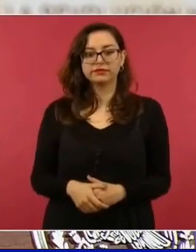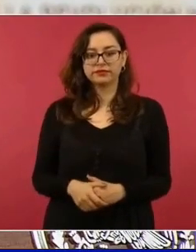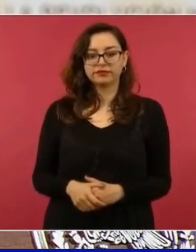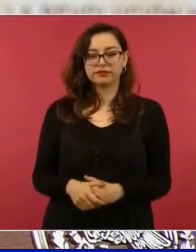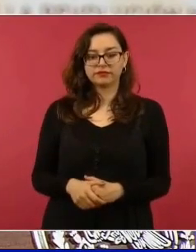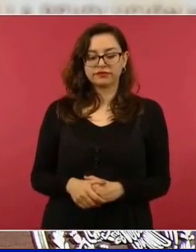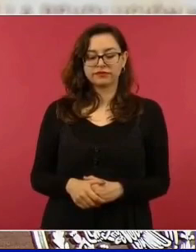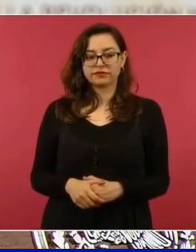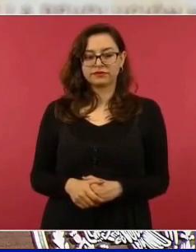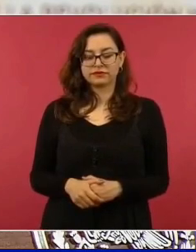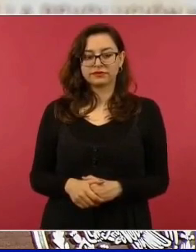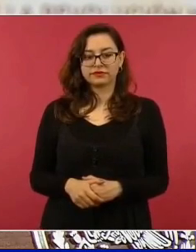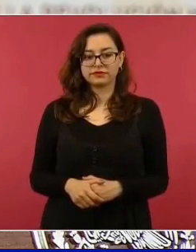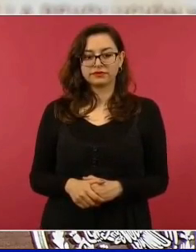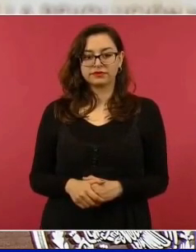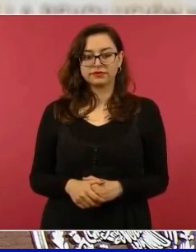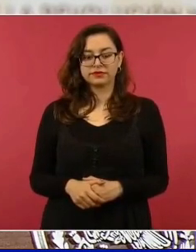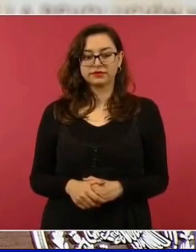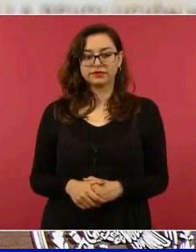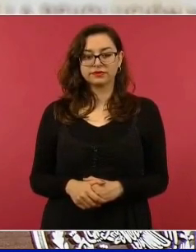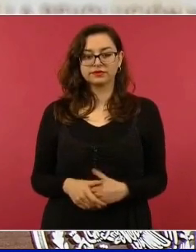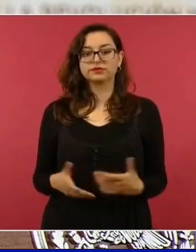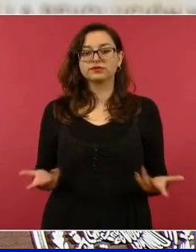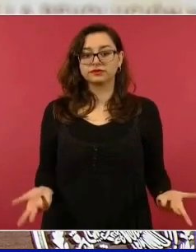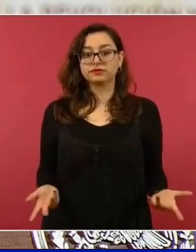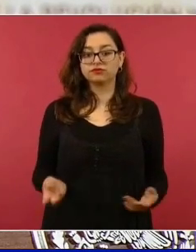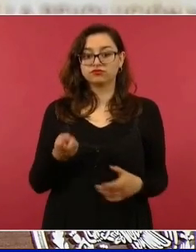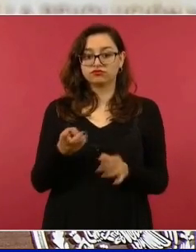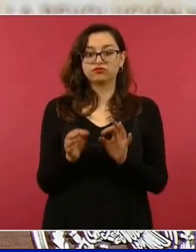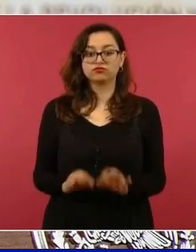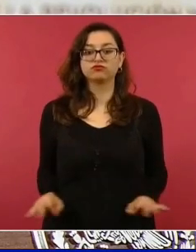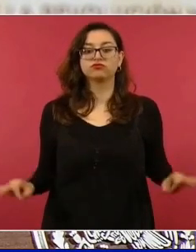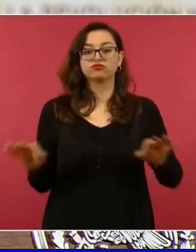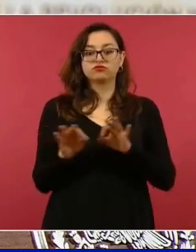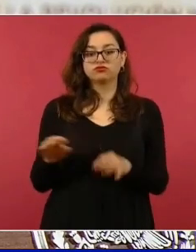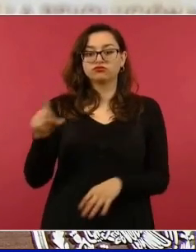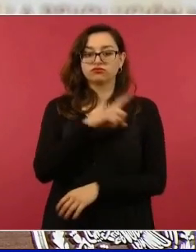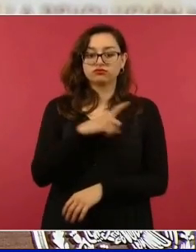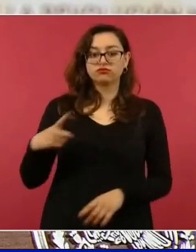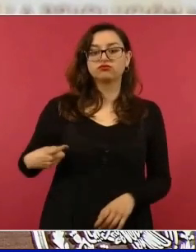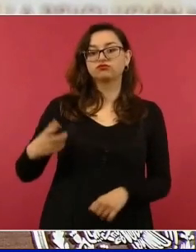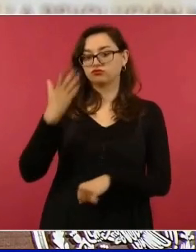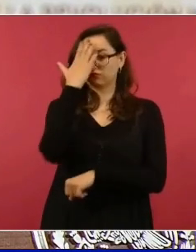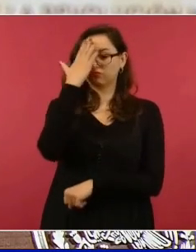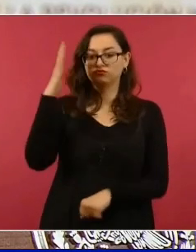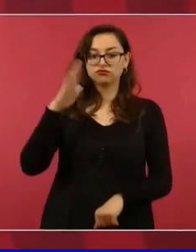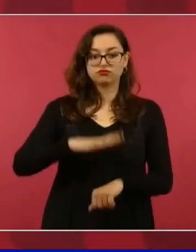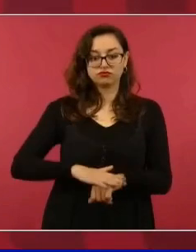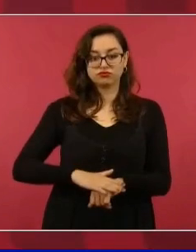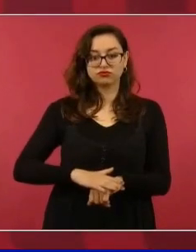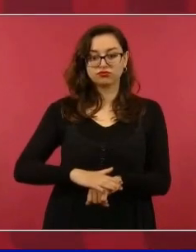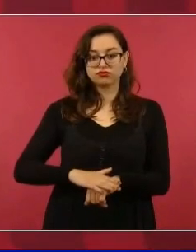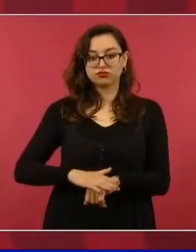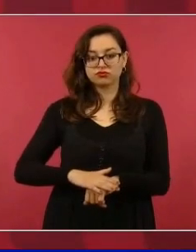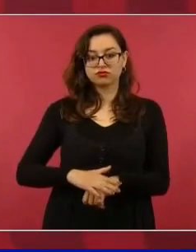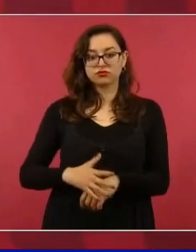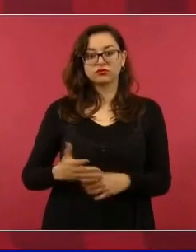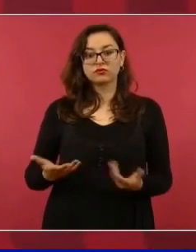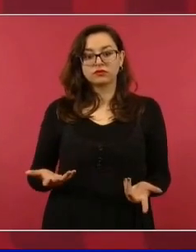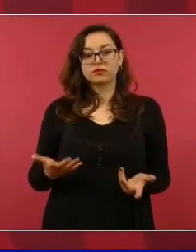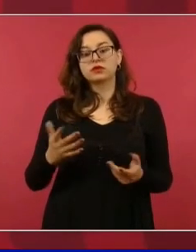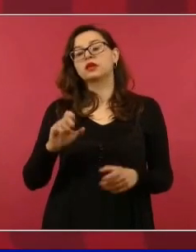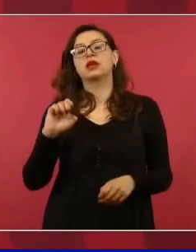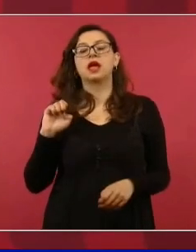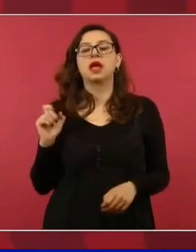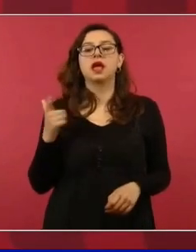pero para que no olvidemos, y exgobernadores